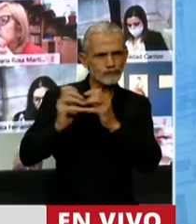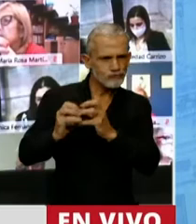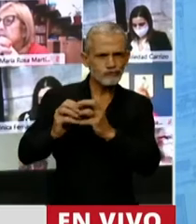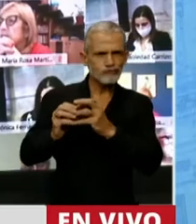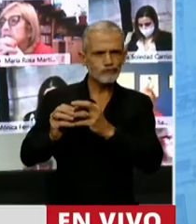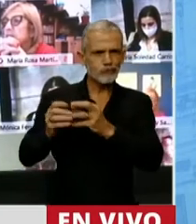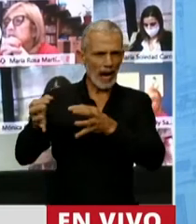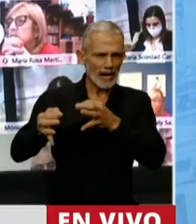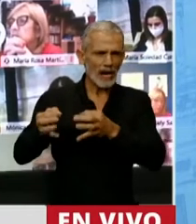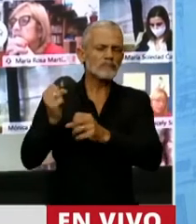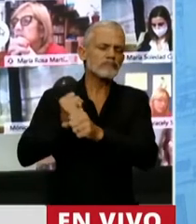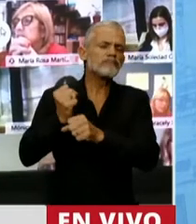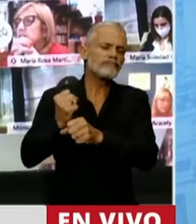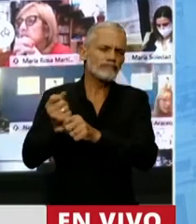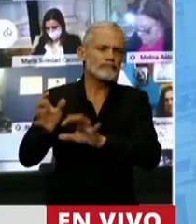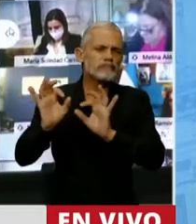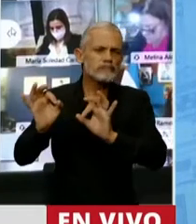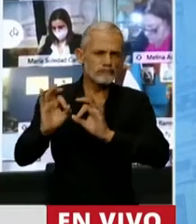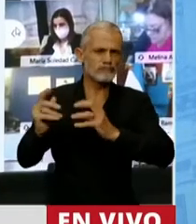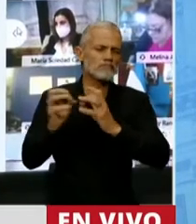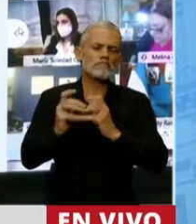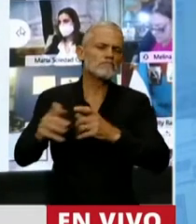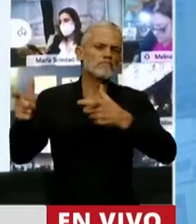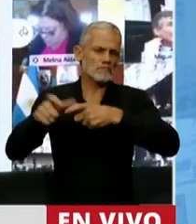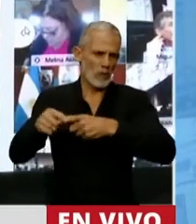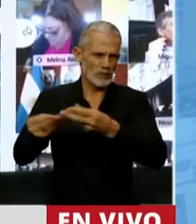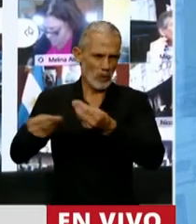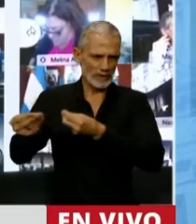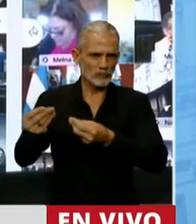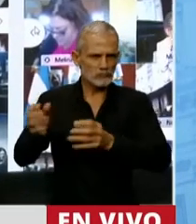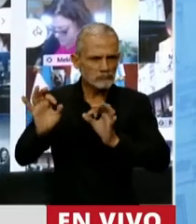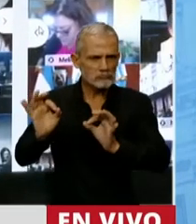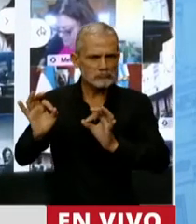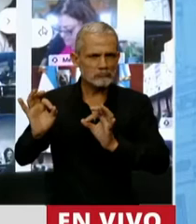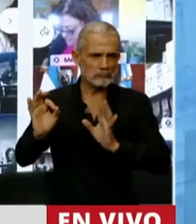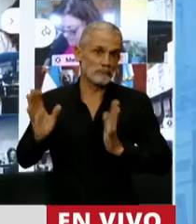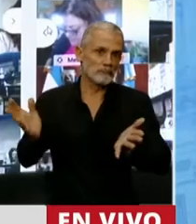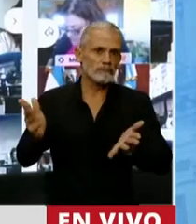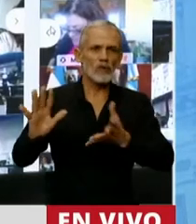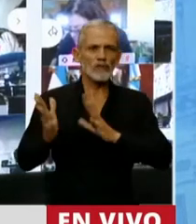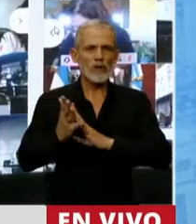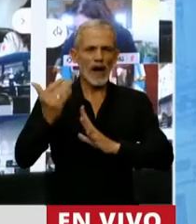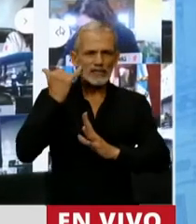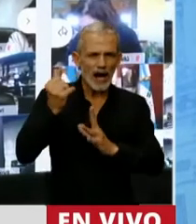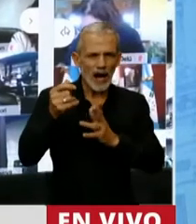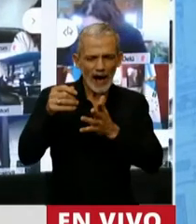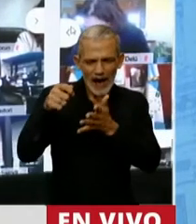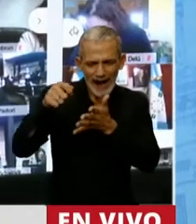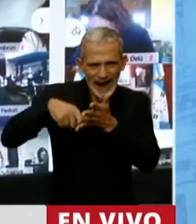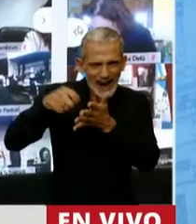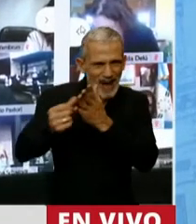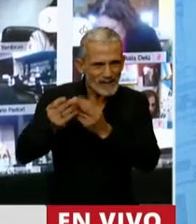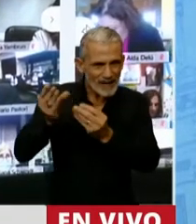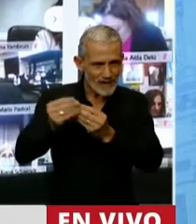un arduo trabajo durante las sesiones que tuvimos y que de alguna manera se han podido ir corrigiendo algunos